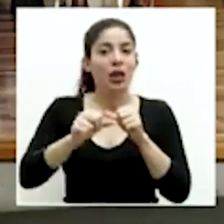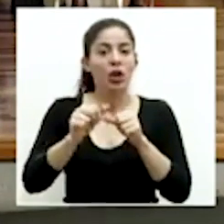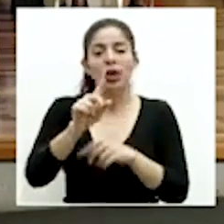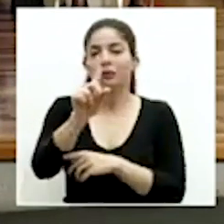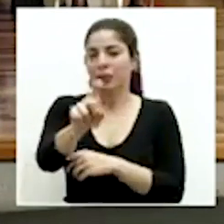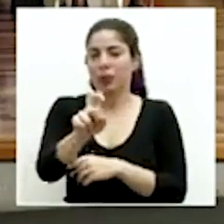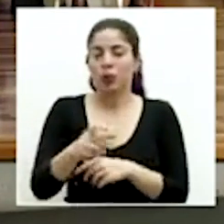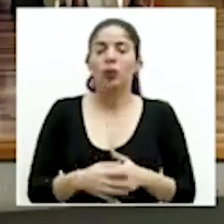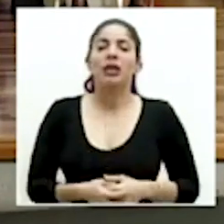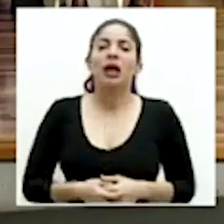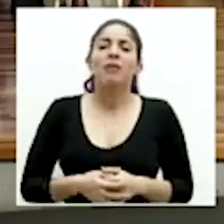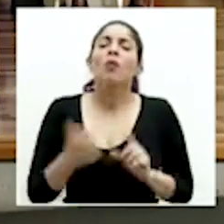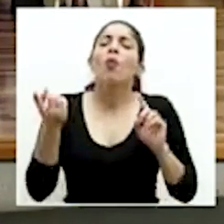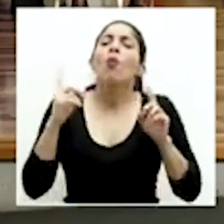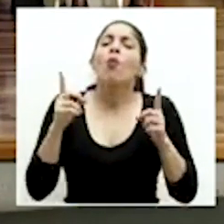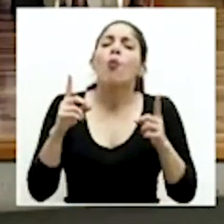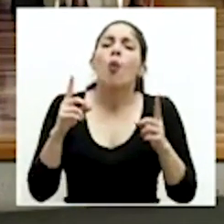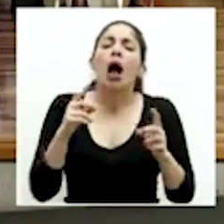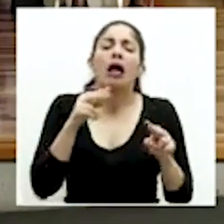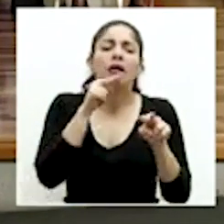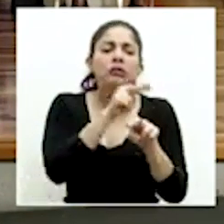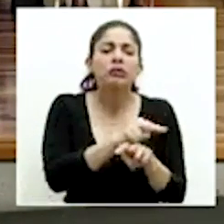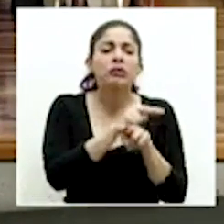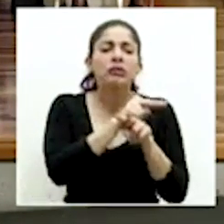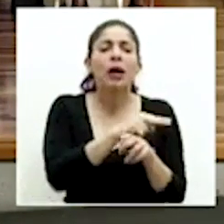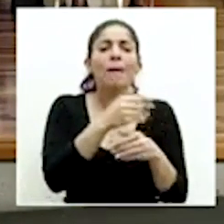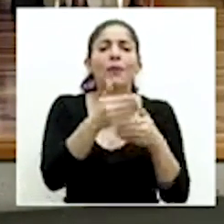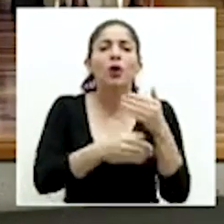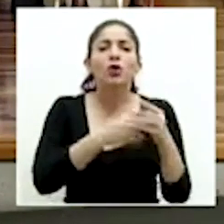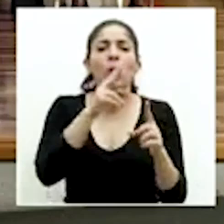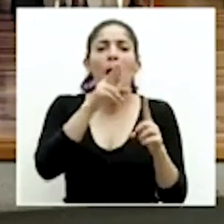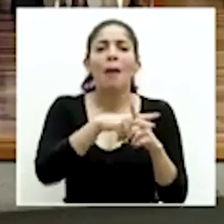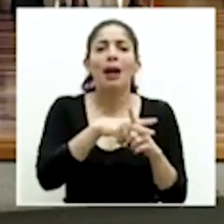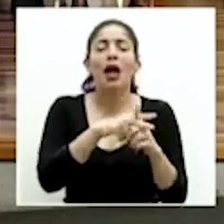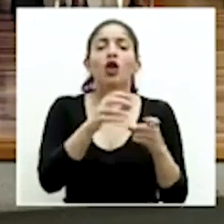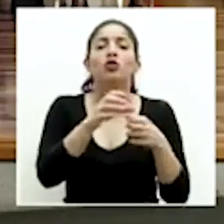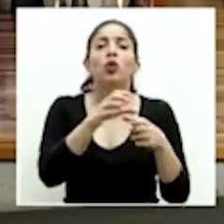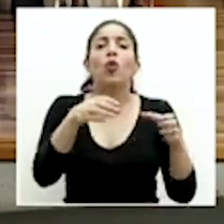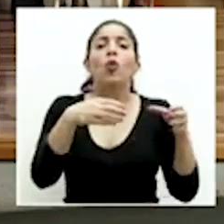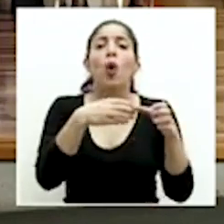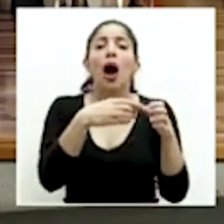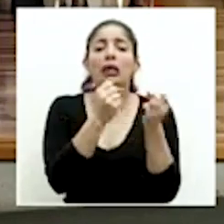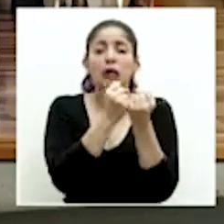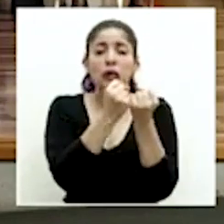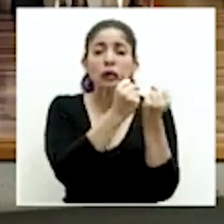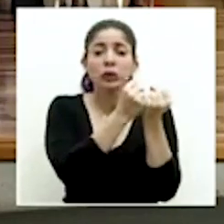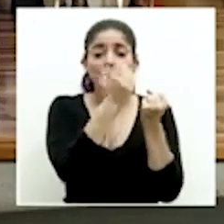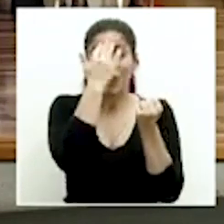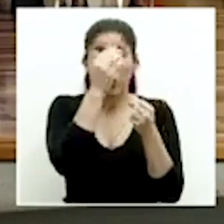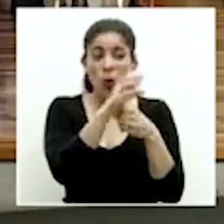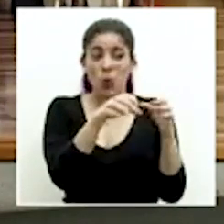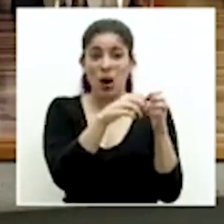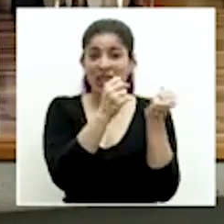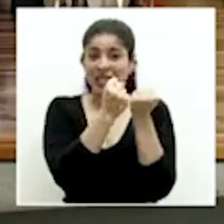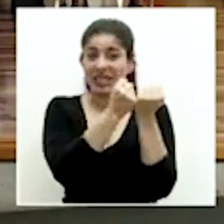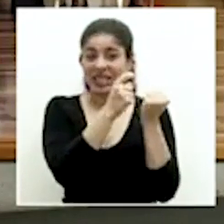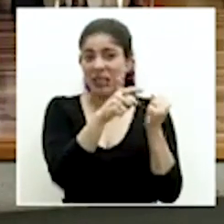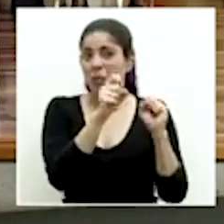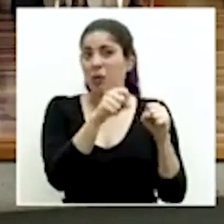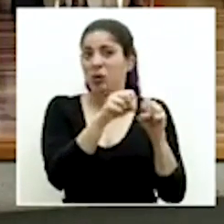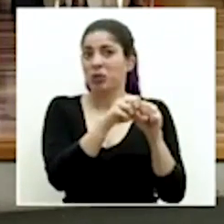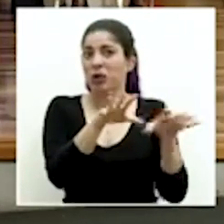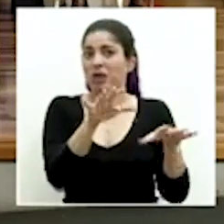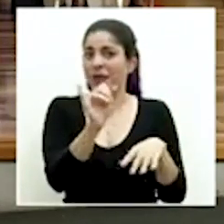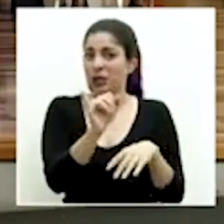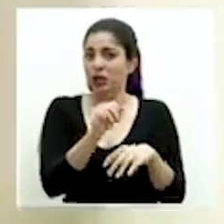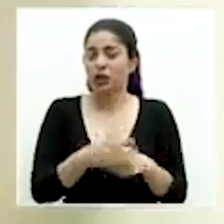siguiente pregunta ¿Cuál es el seguimiento y protocolo aplicado a las cuarterías ya que por el hacinamiento podrían convertirse en un foco de